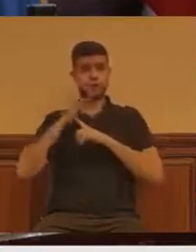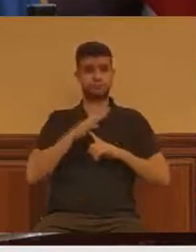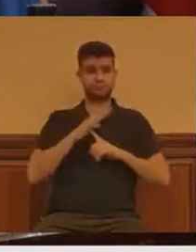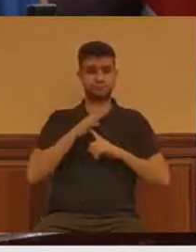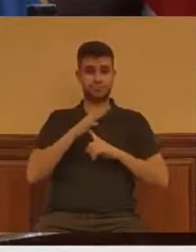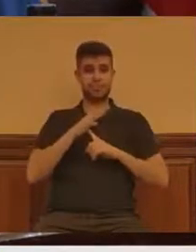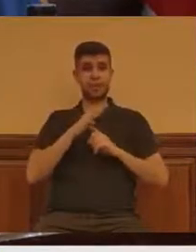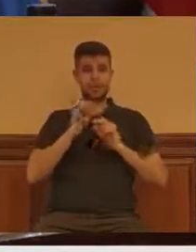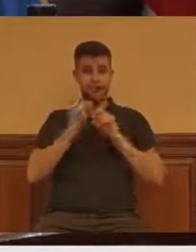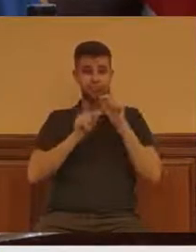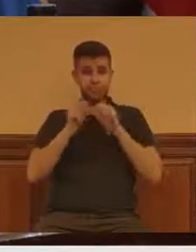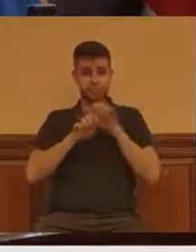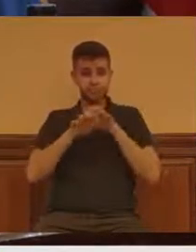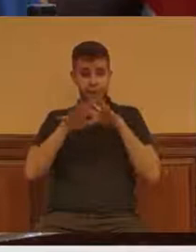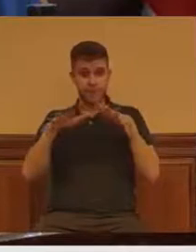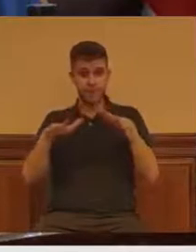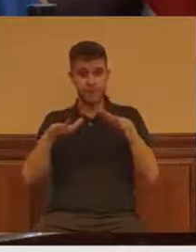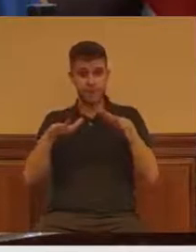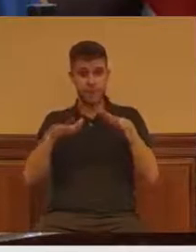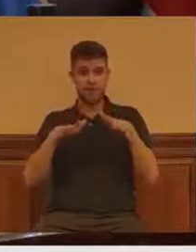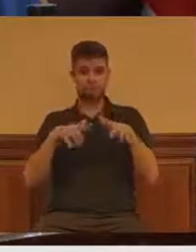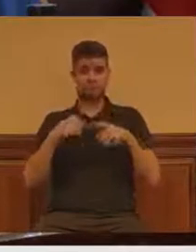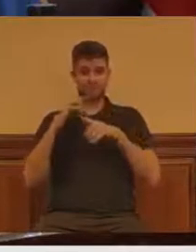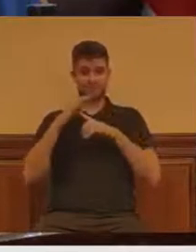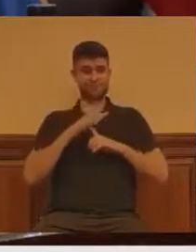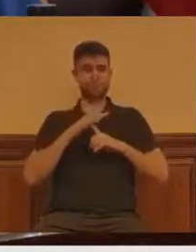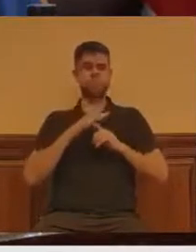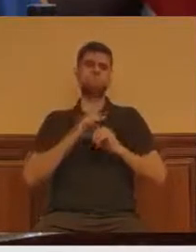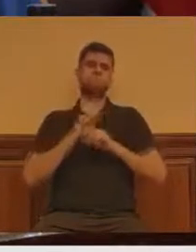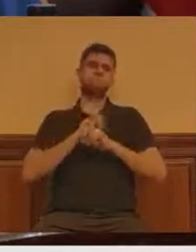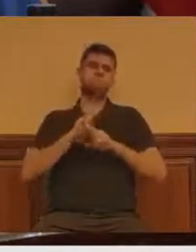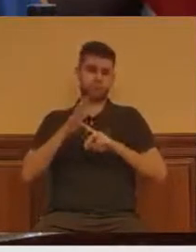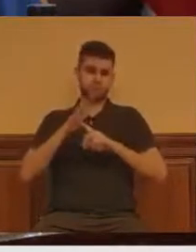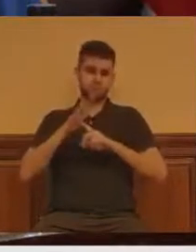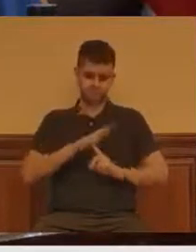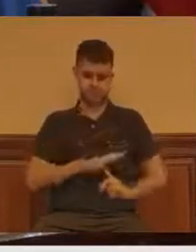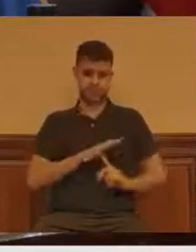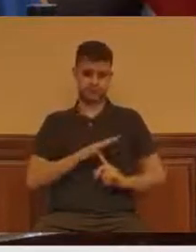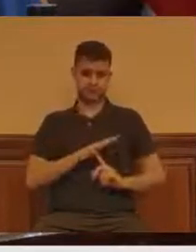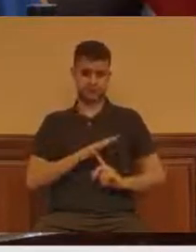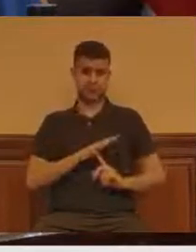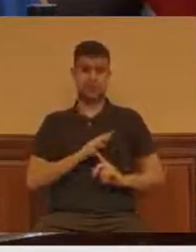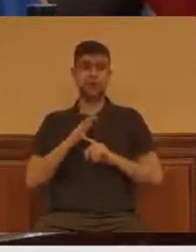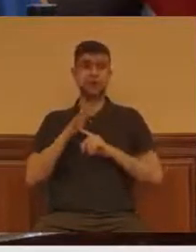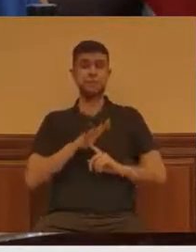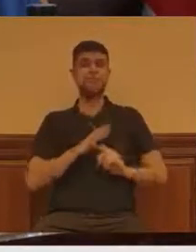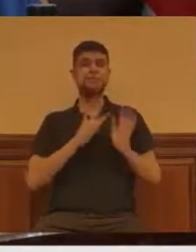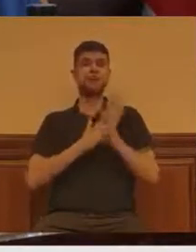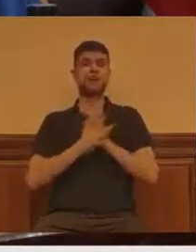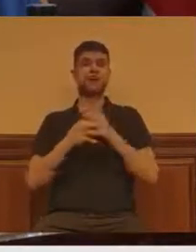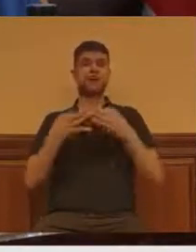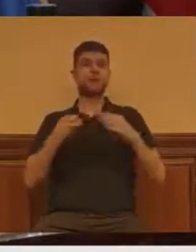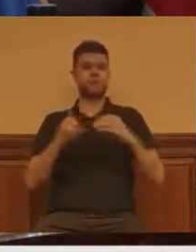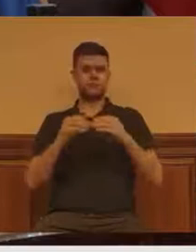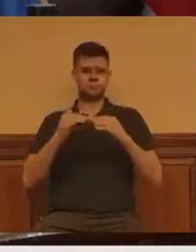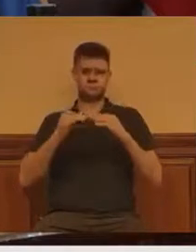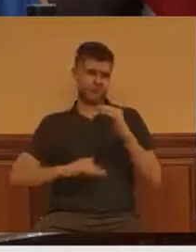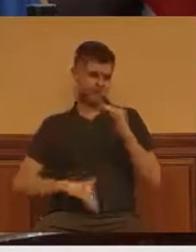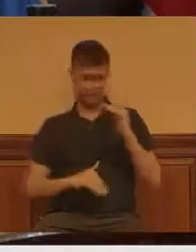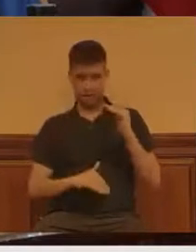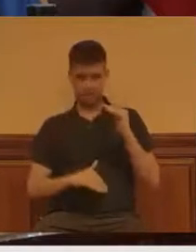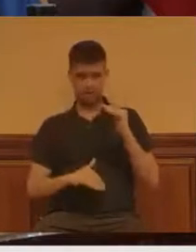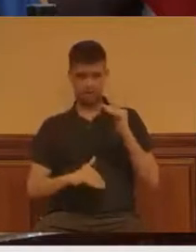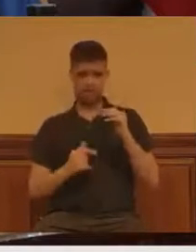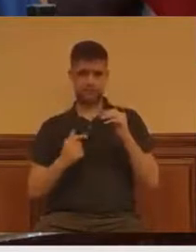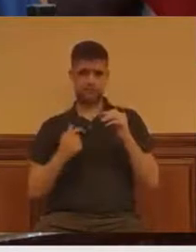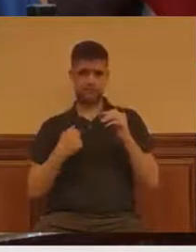han hecho otra cosa sino aumentar y además aumentar de forma exponencial. Voy a empezar con el cuidado de las